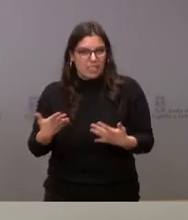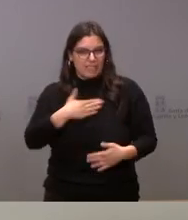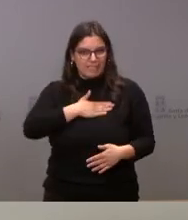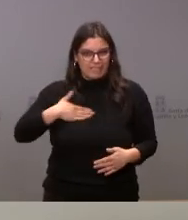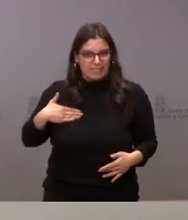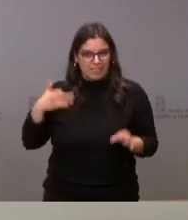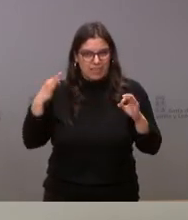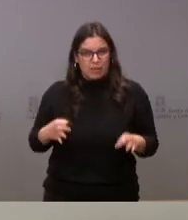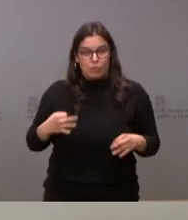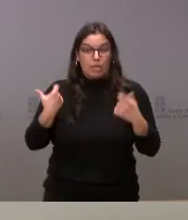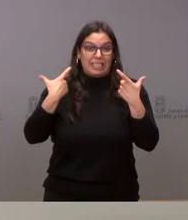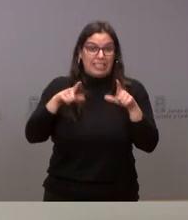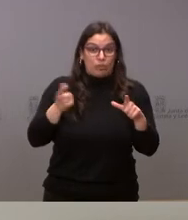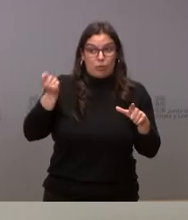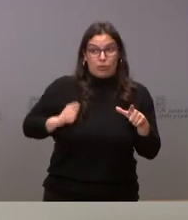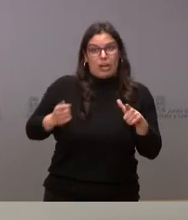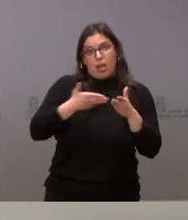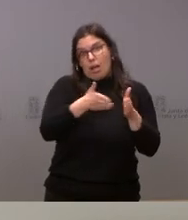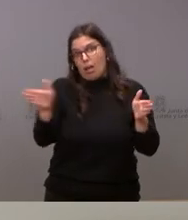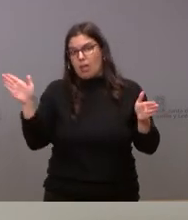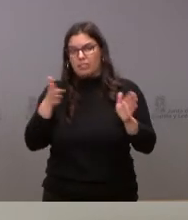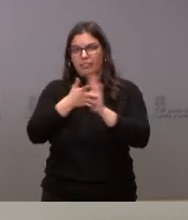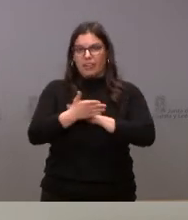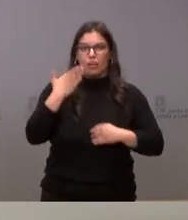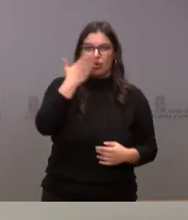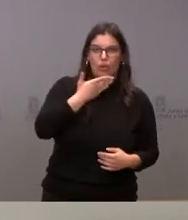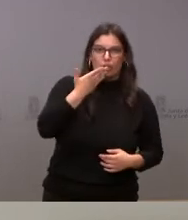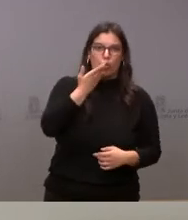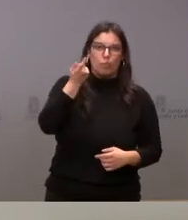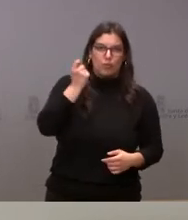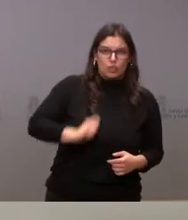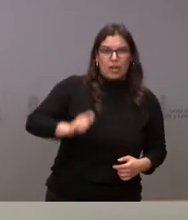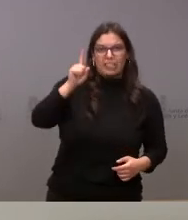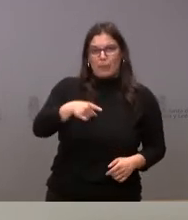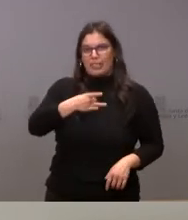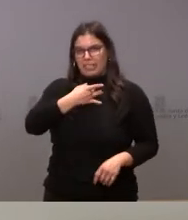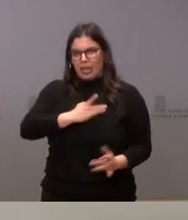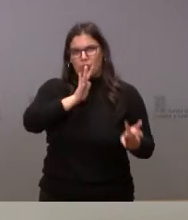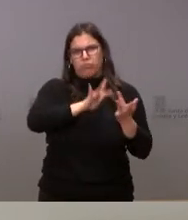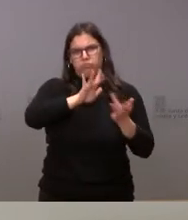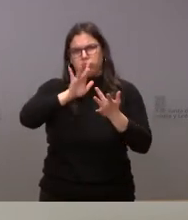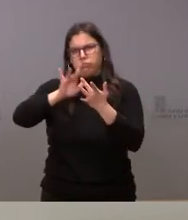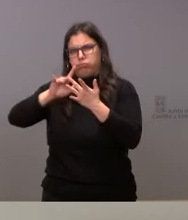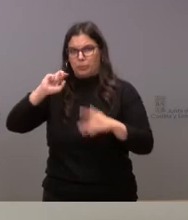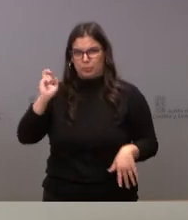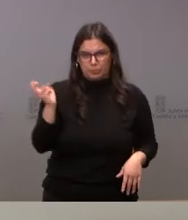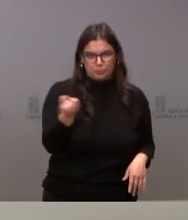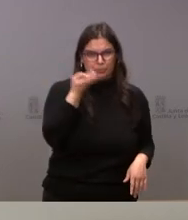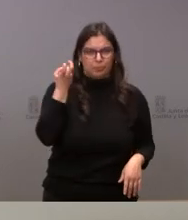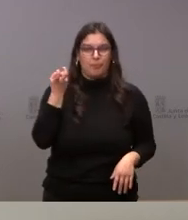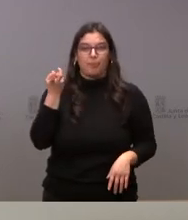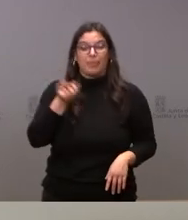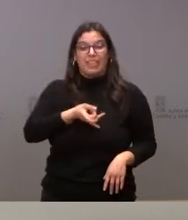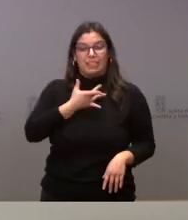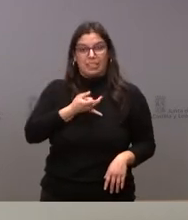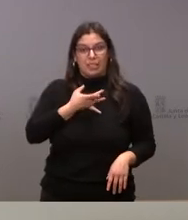El sector es muy amplio, estamos hablando de colegios profesionales y estamos hablando también de sindicatos y además los sindicatos también